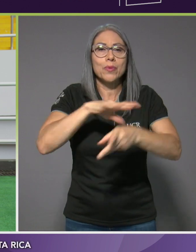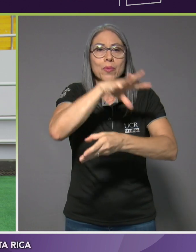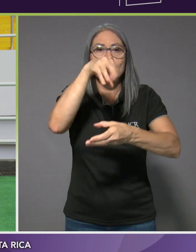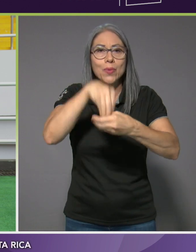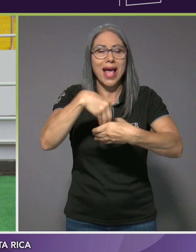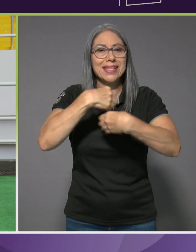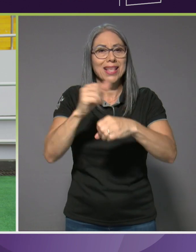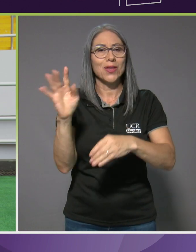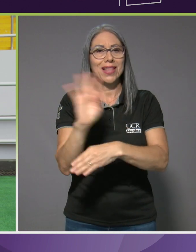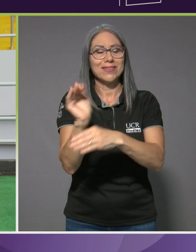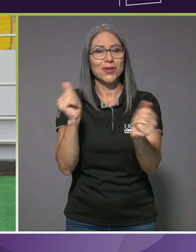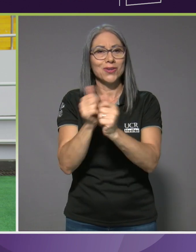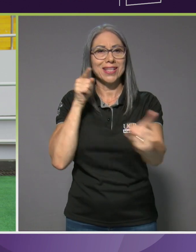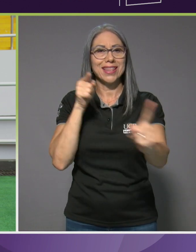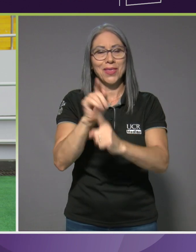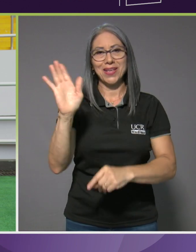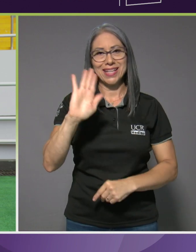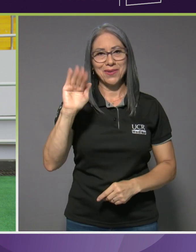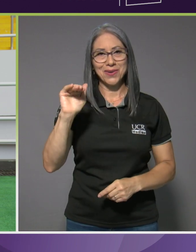sentido. Hasta luego.